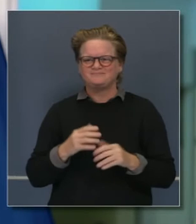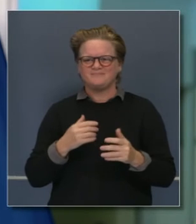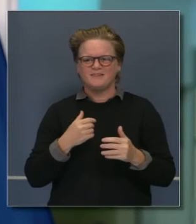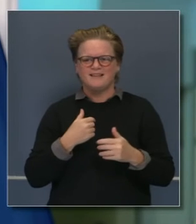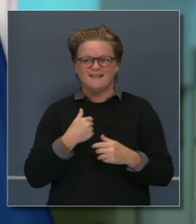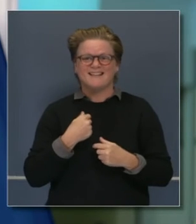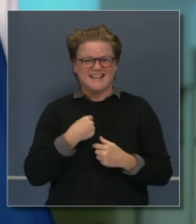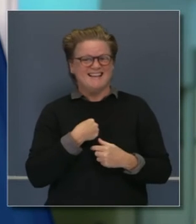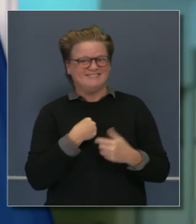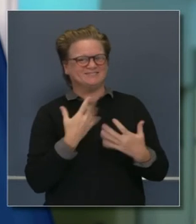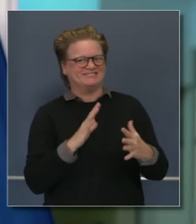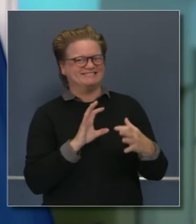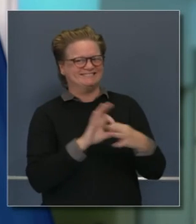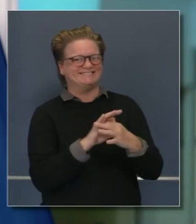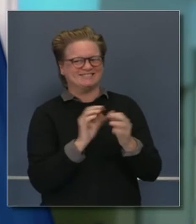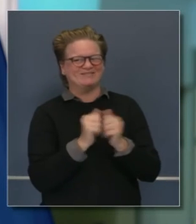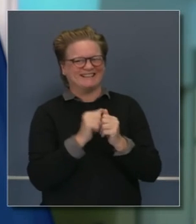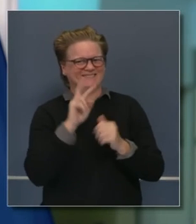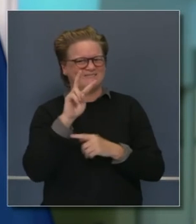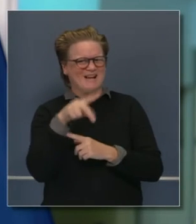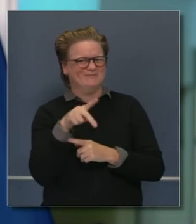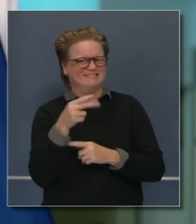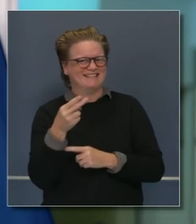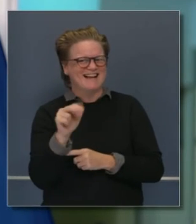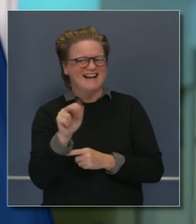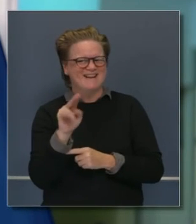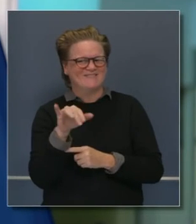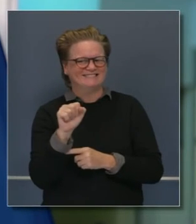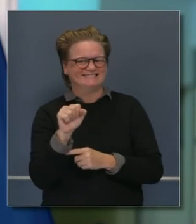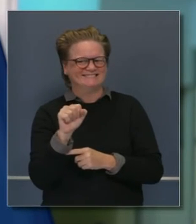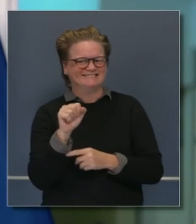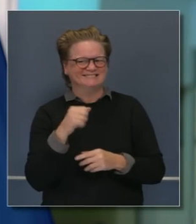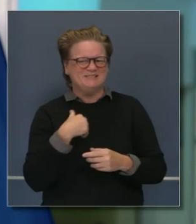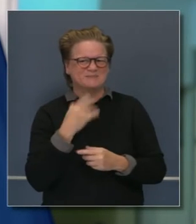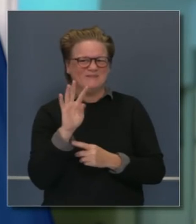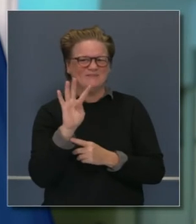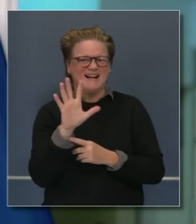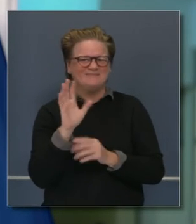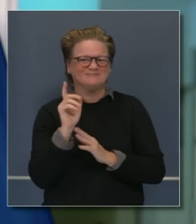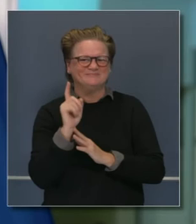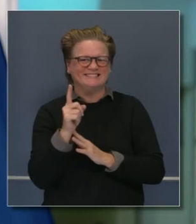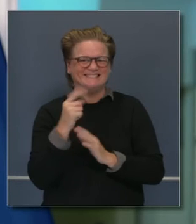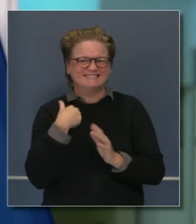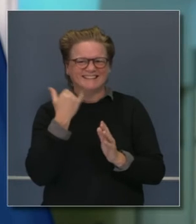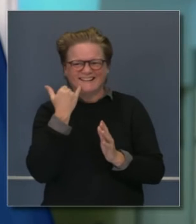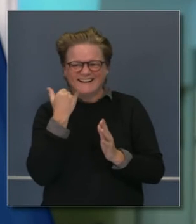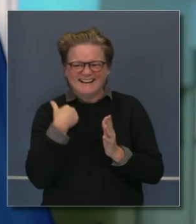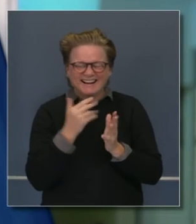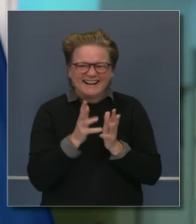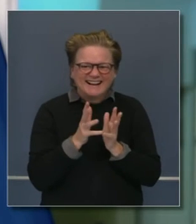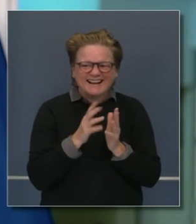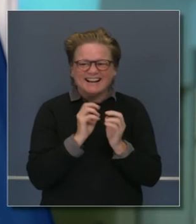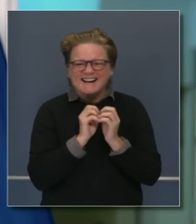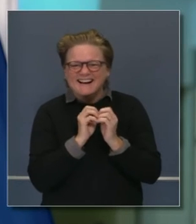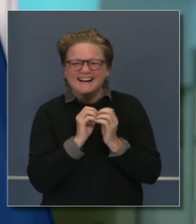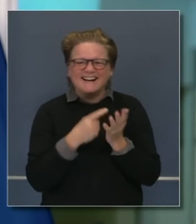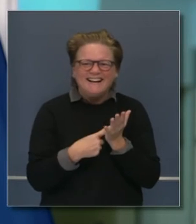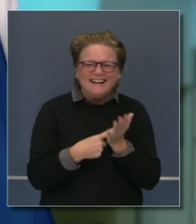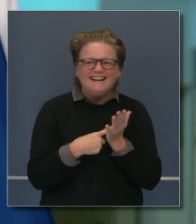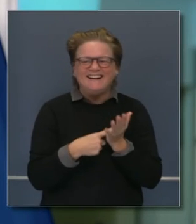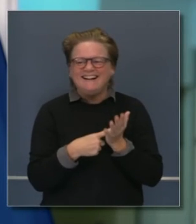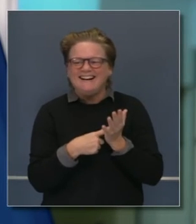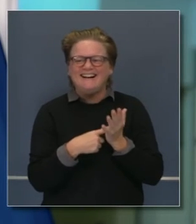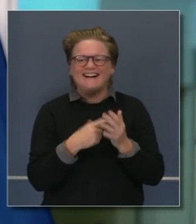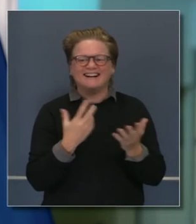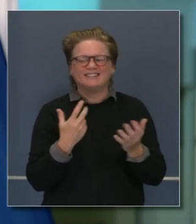electo hace unos 45 minutos incluso. Y tengo muchísimas ganas de tener más conversaciones con ellos dos.